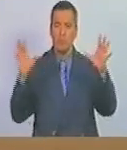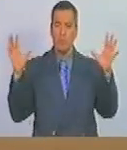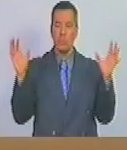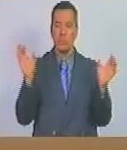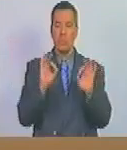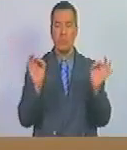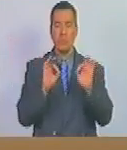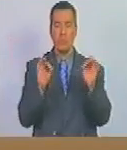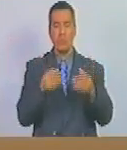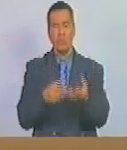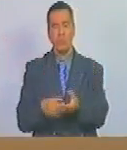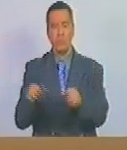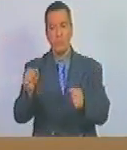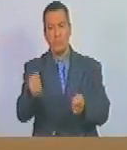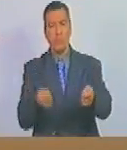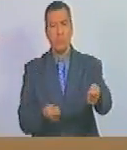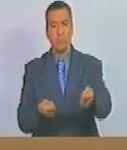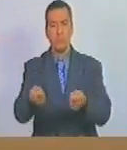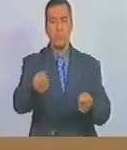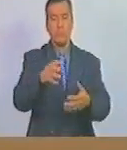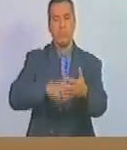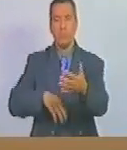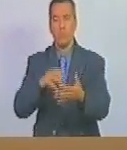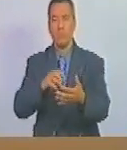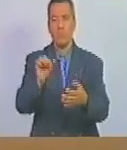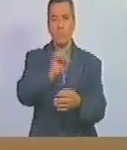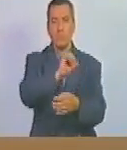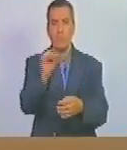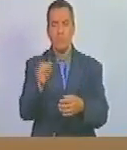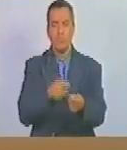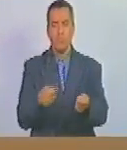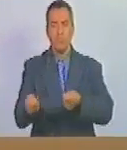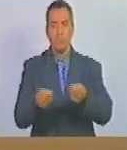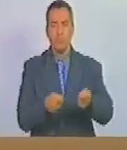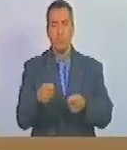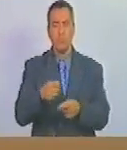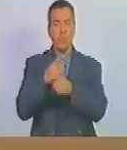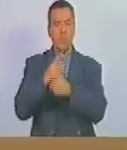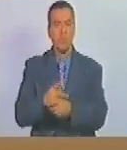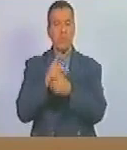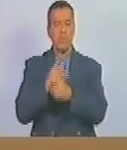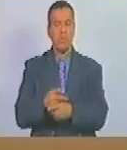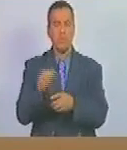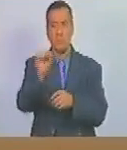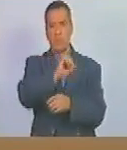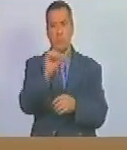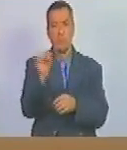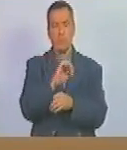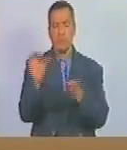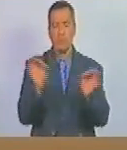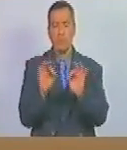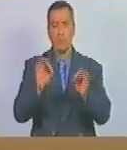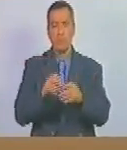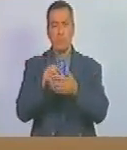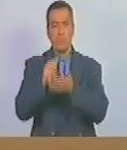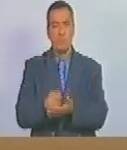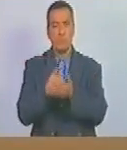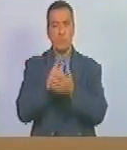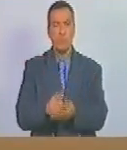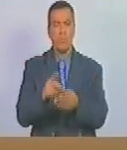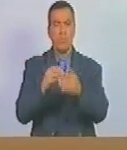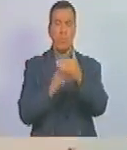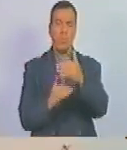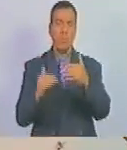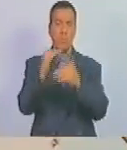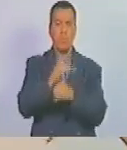la conducción de maquinaria agrícola o vehículos de transporte de carga o de pasajeros y manipular cargas con pesos